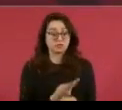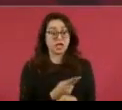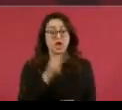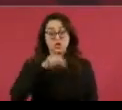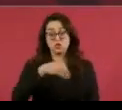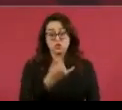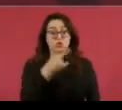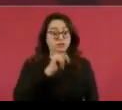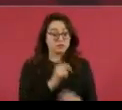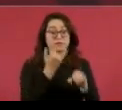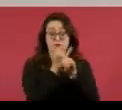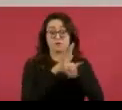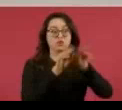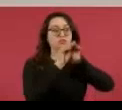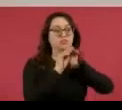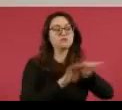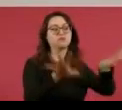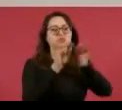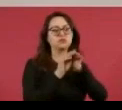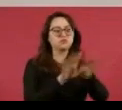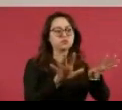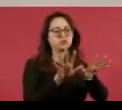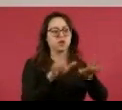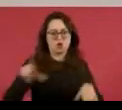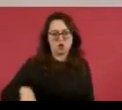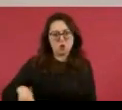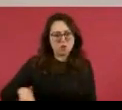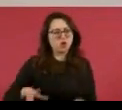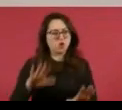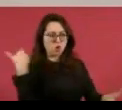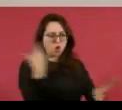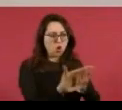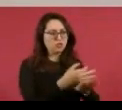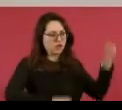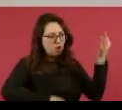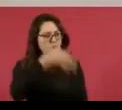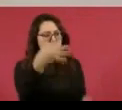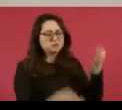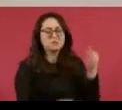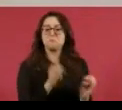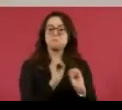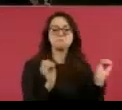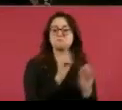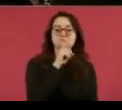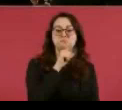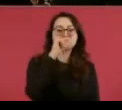no lo juzgan y solamente juzgan a Assange.